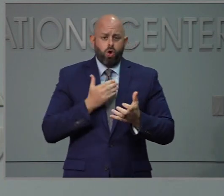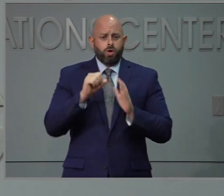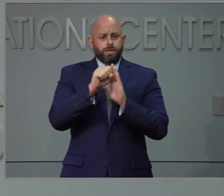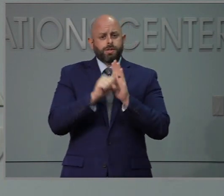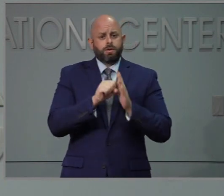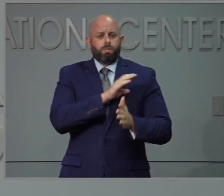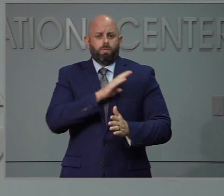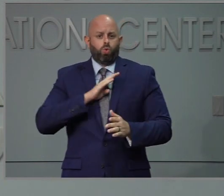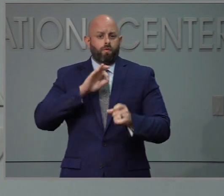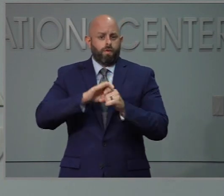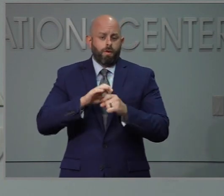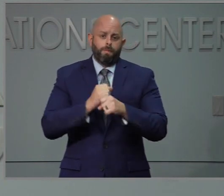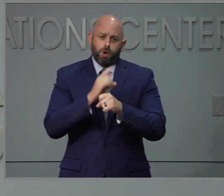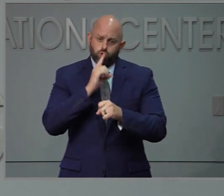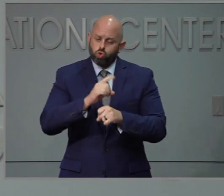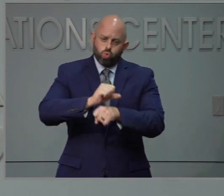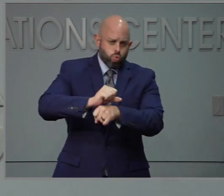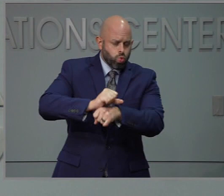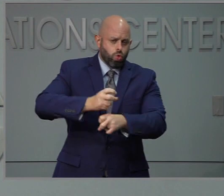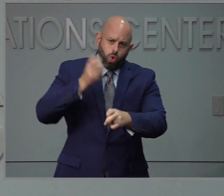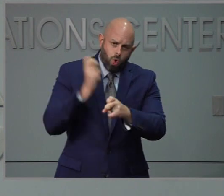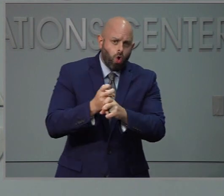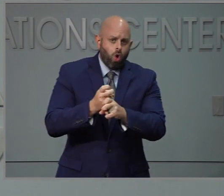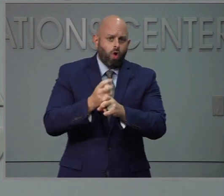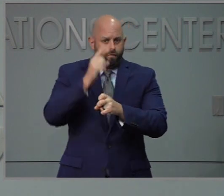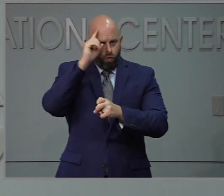que esto suceda. La siguiente pregunta.